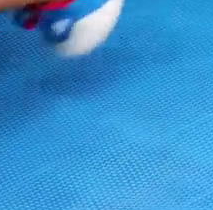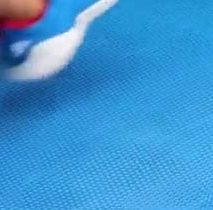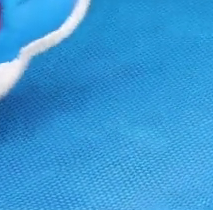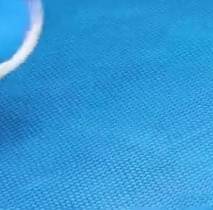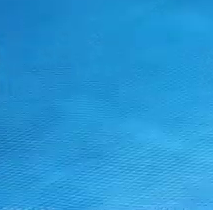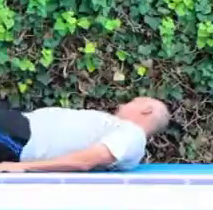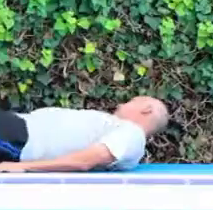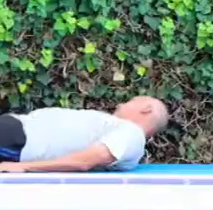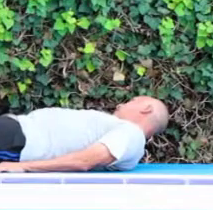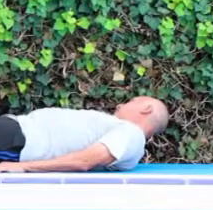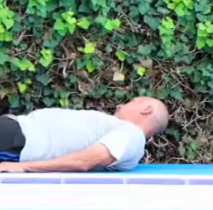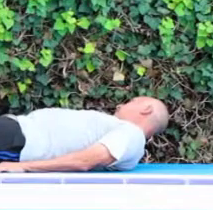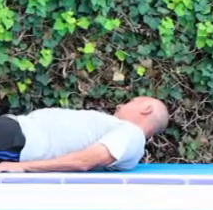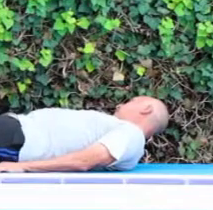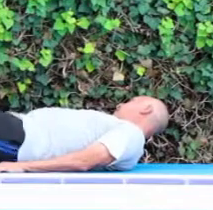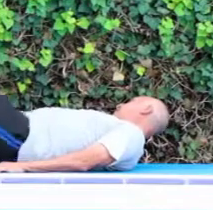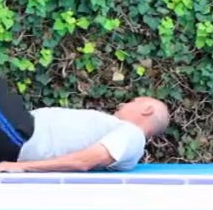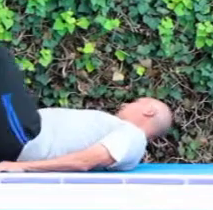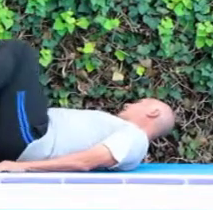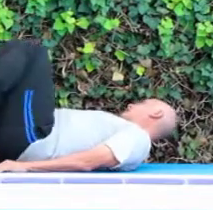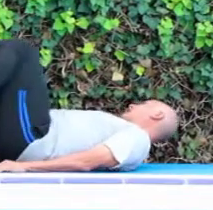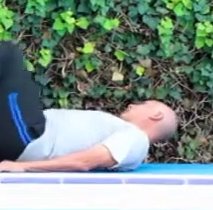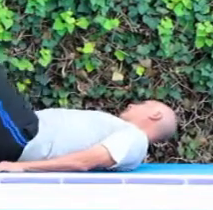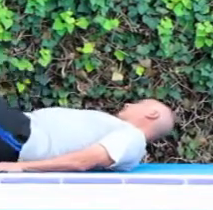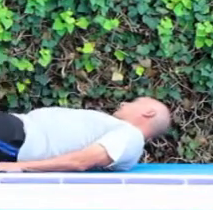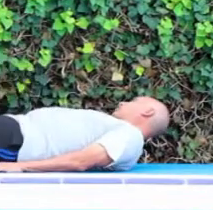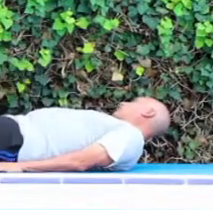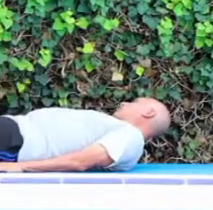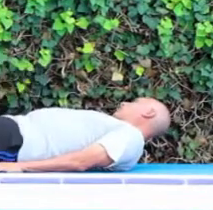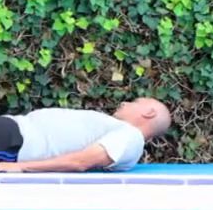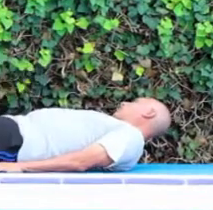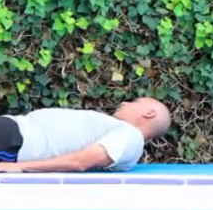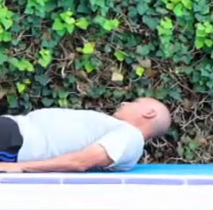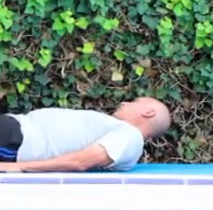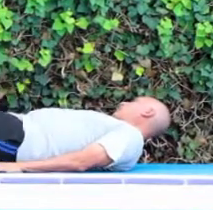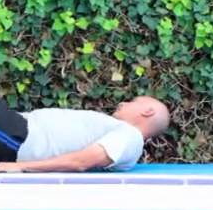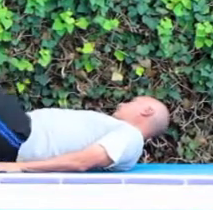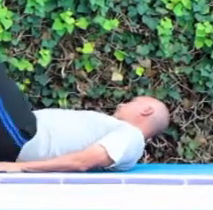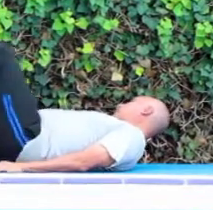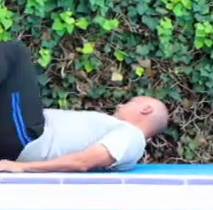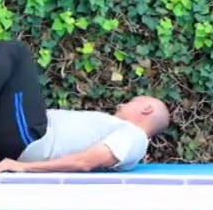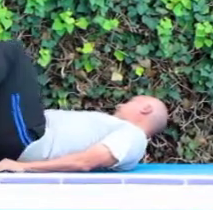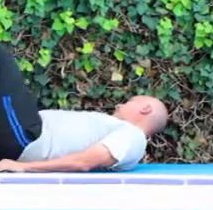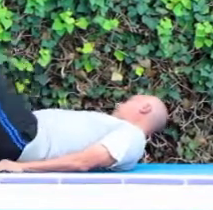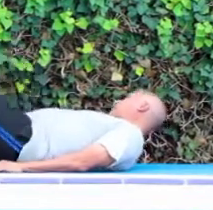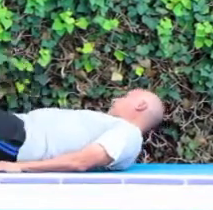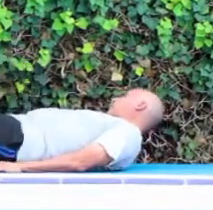Dos. Respira. Trata de que no peguen tus talones. Muy bien.